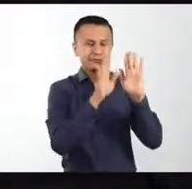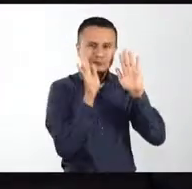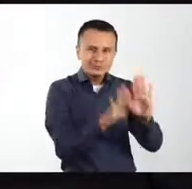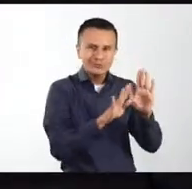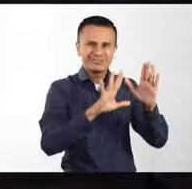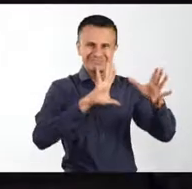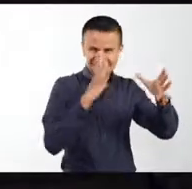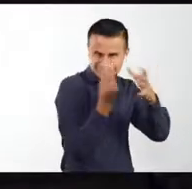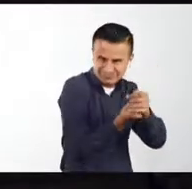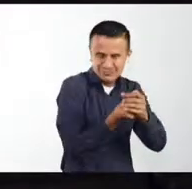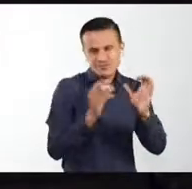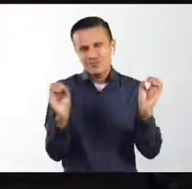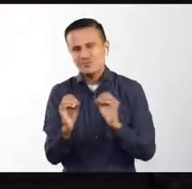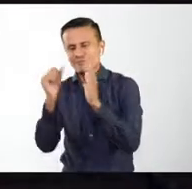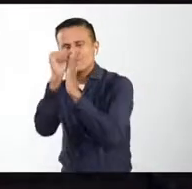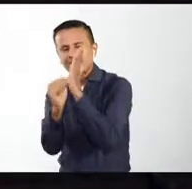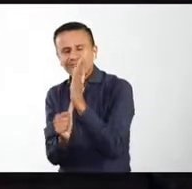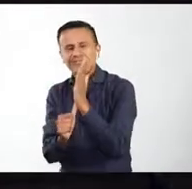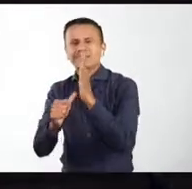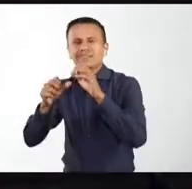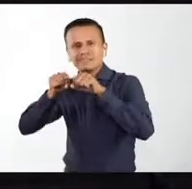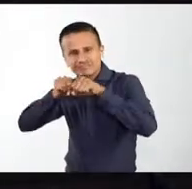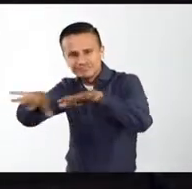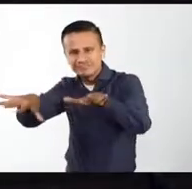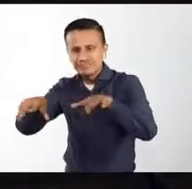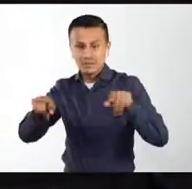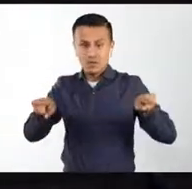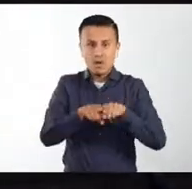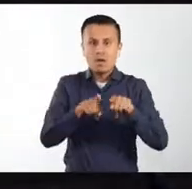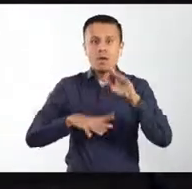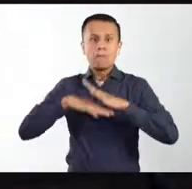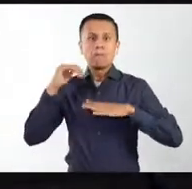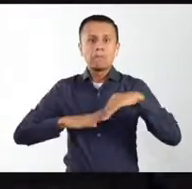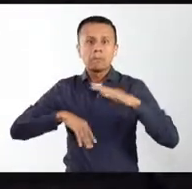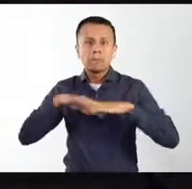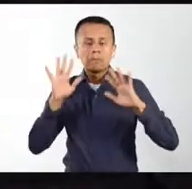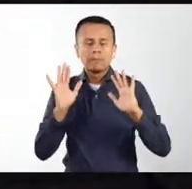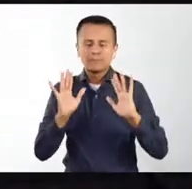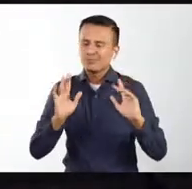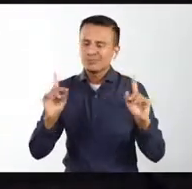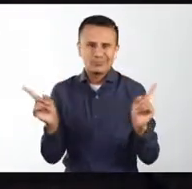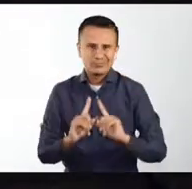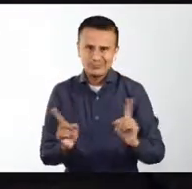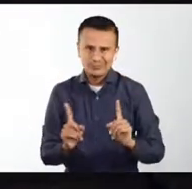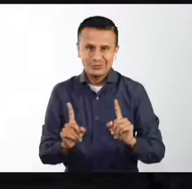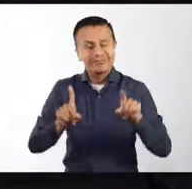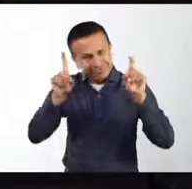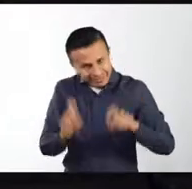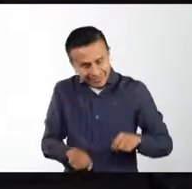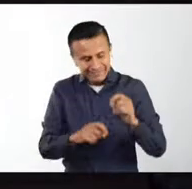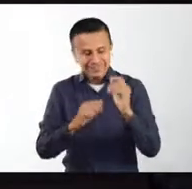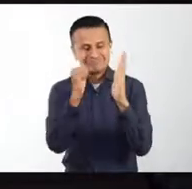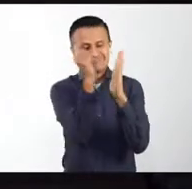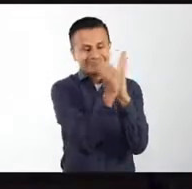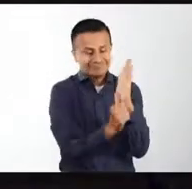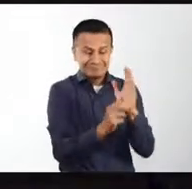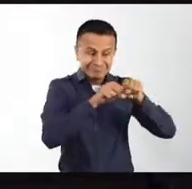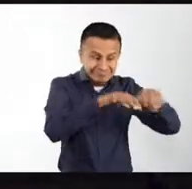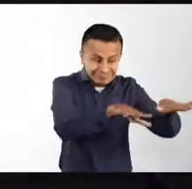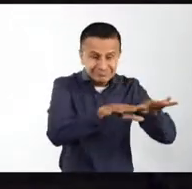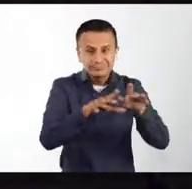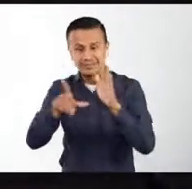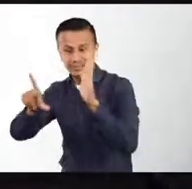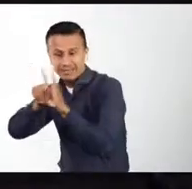inclusión, que las políticas públicas no pueden ser neutras. Estas políticas